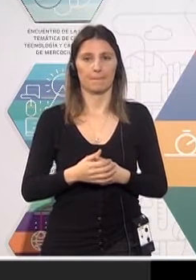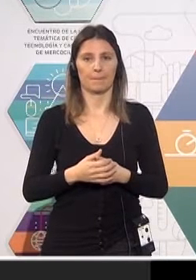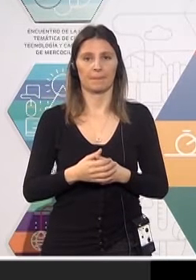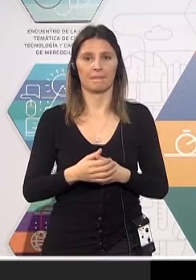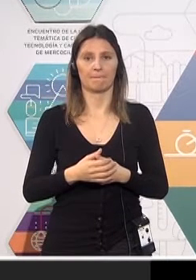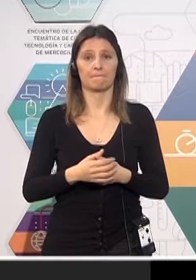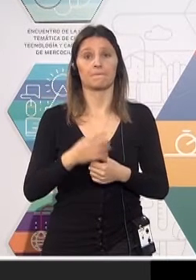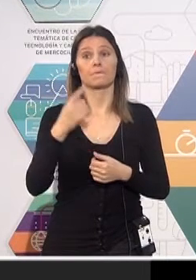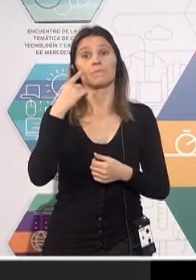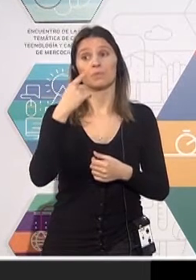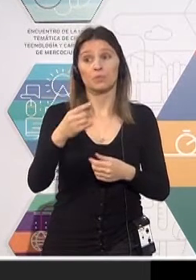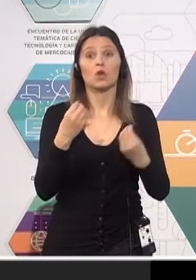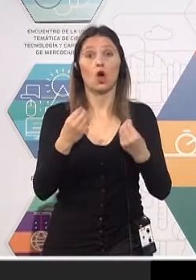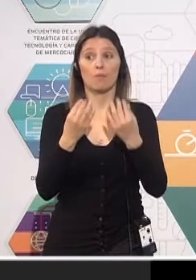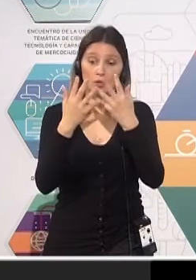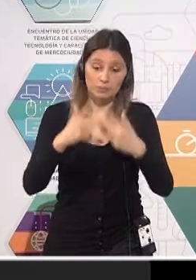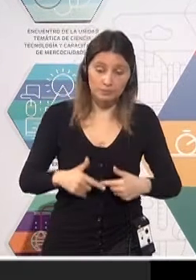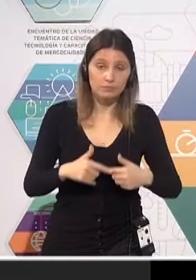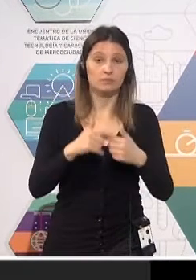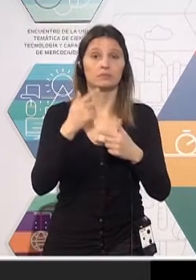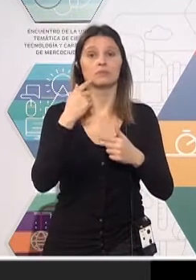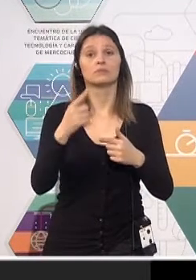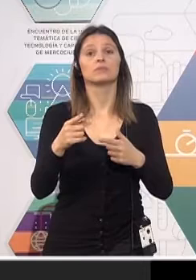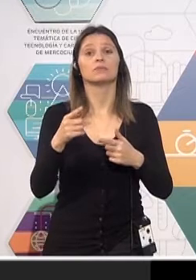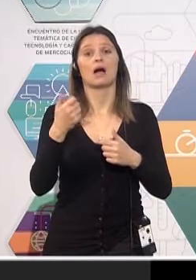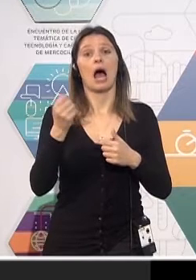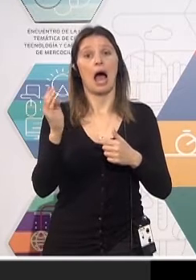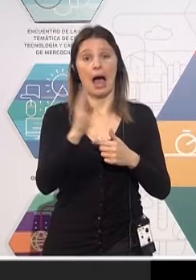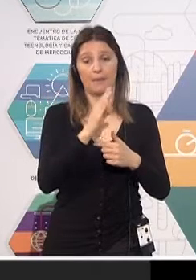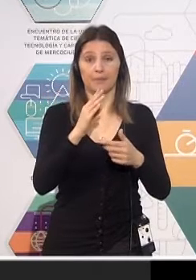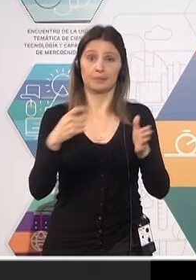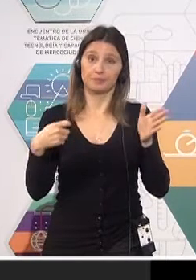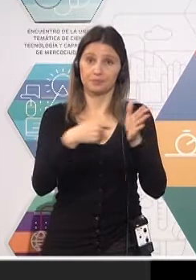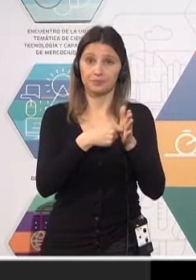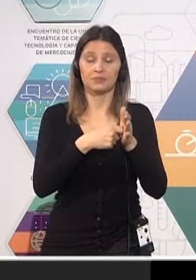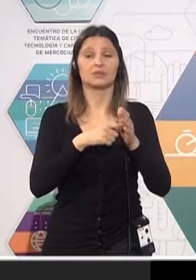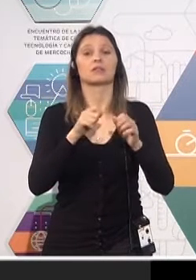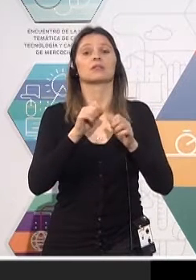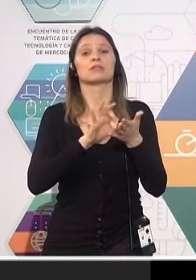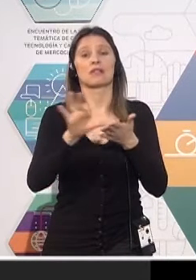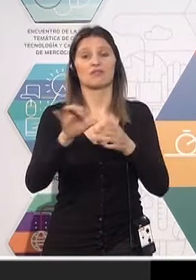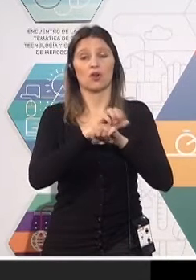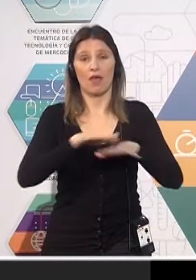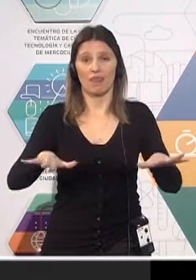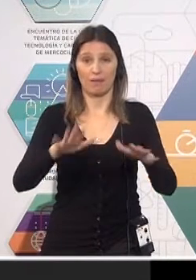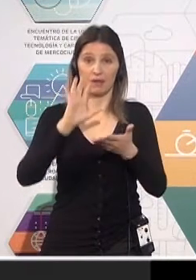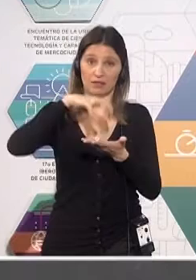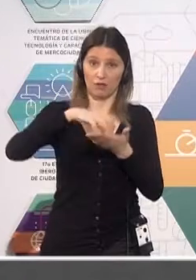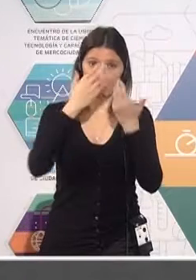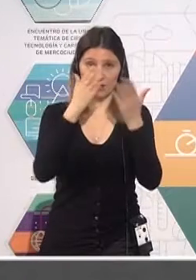Y básicamente la arquitectura de todas estas aplicaciones es una aplicación mobile que se conecta a través de servicios REST en una plataforma abierta.